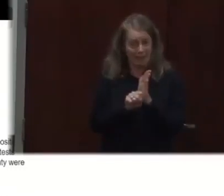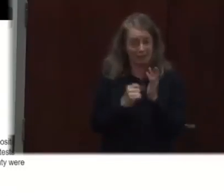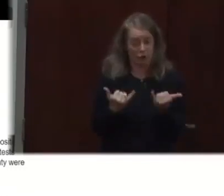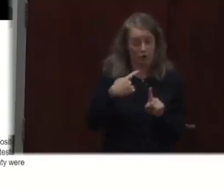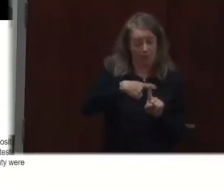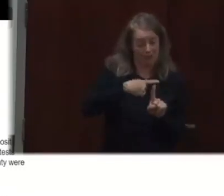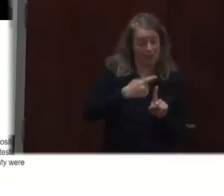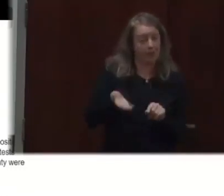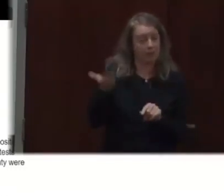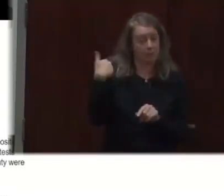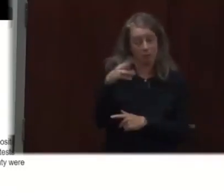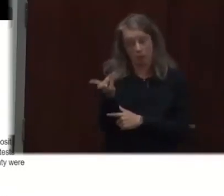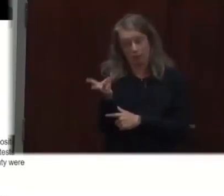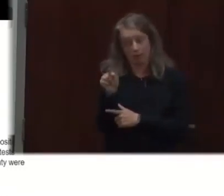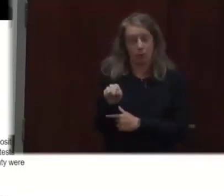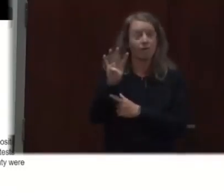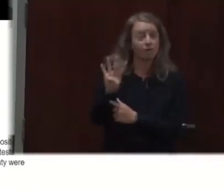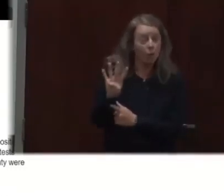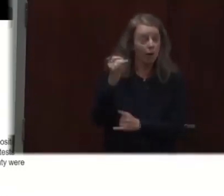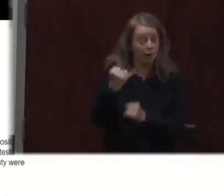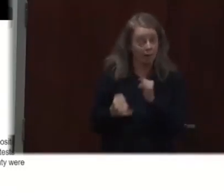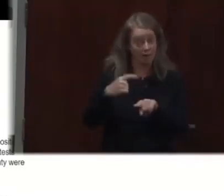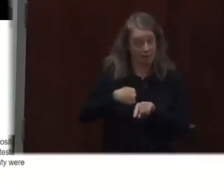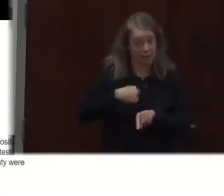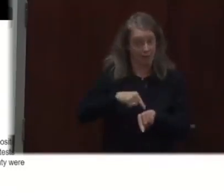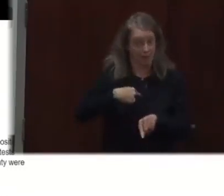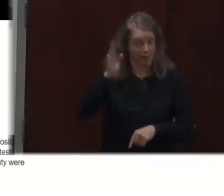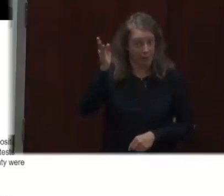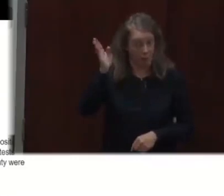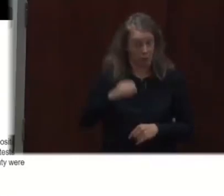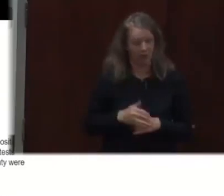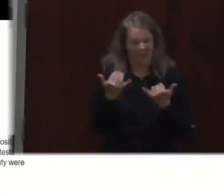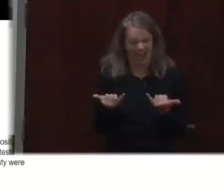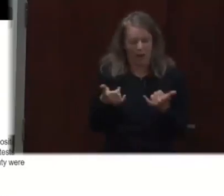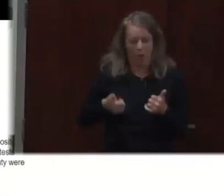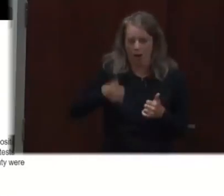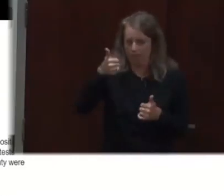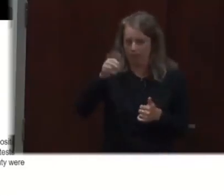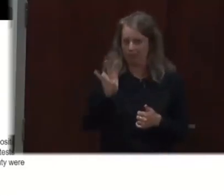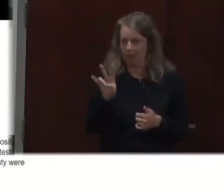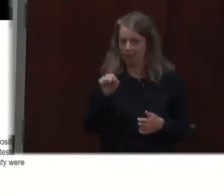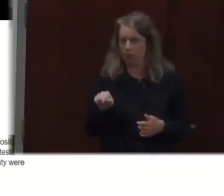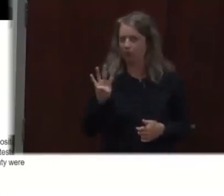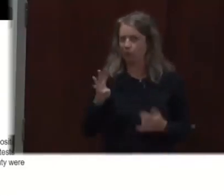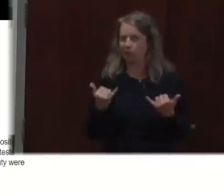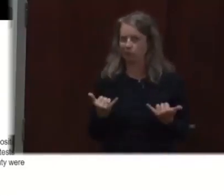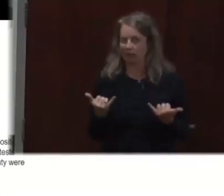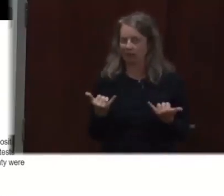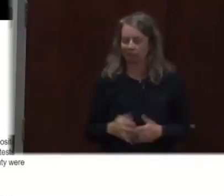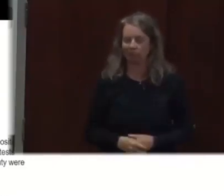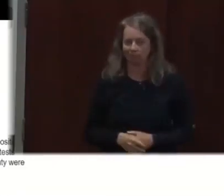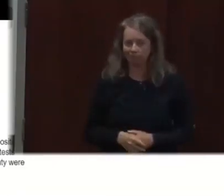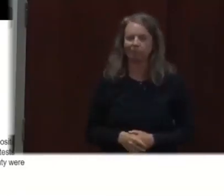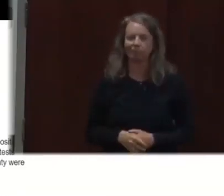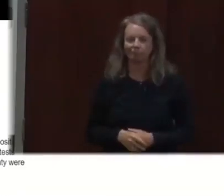mucha positividad de porcentaje, que está a menos de lo que no decíamos, que es 5%, que